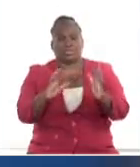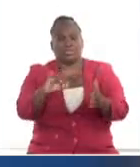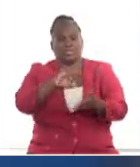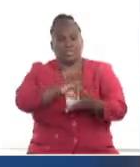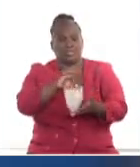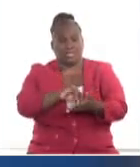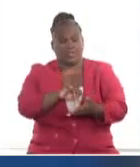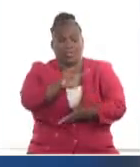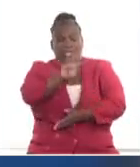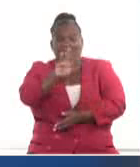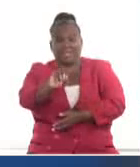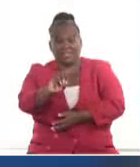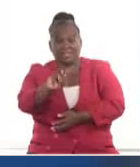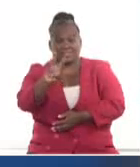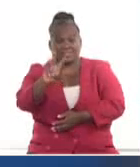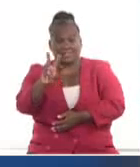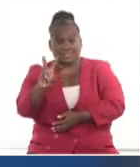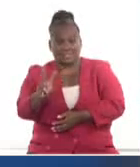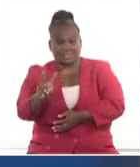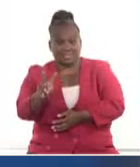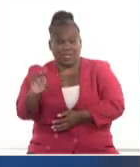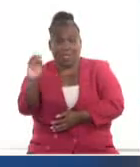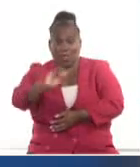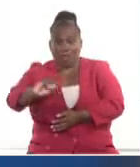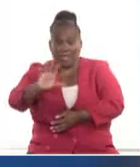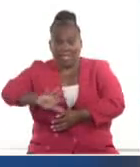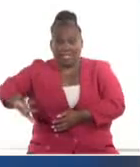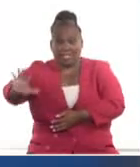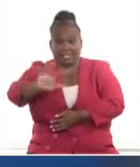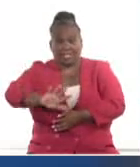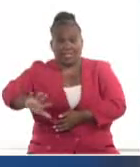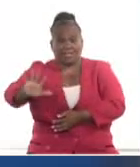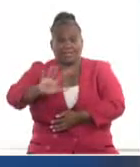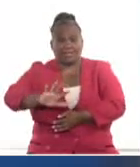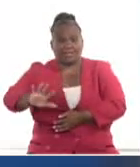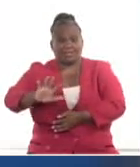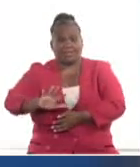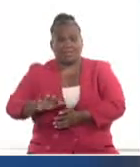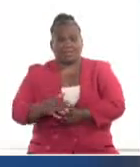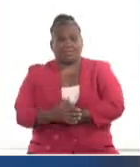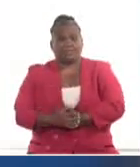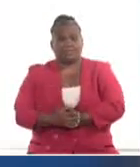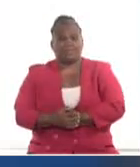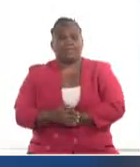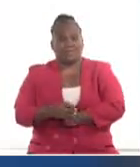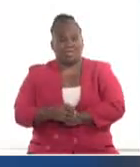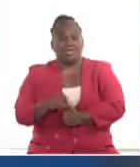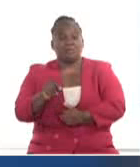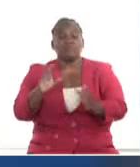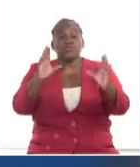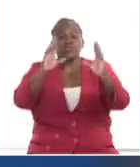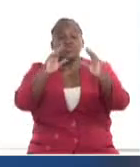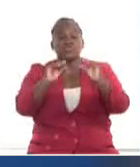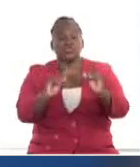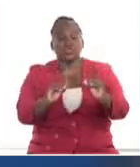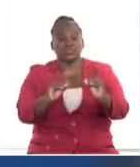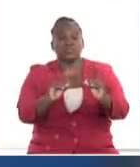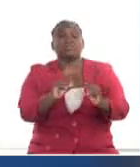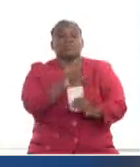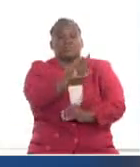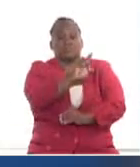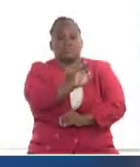32 grados Celsius para las provincias orientales, aunque en algún caso pueden llegar a 29 grados. Por la noche estarán en el entorno de los 17,